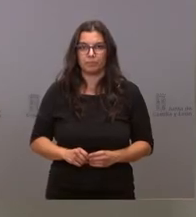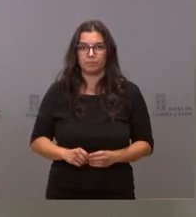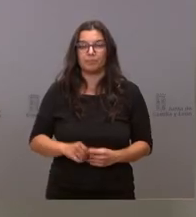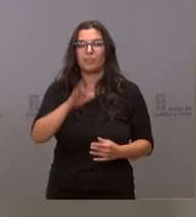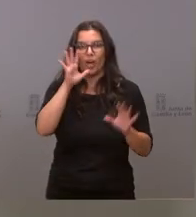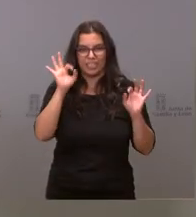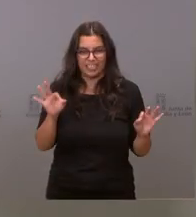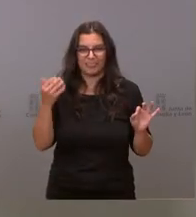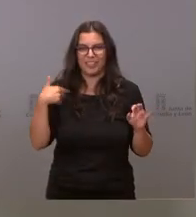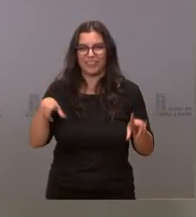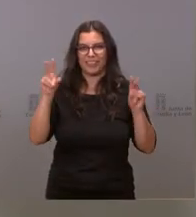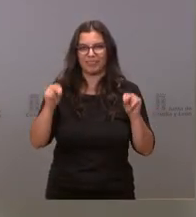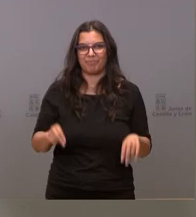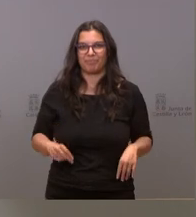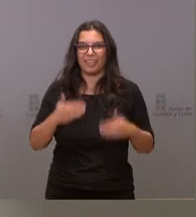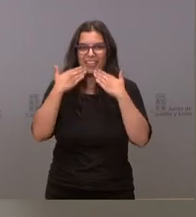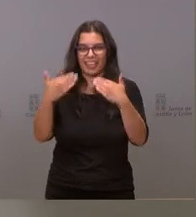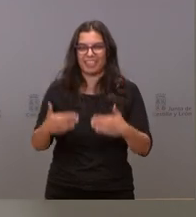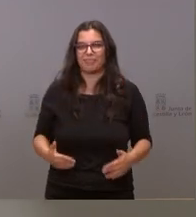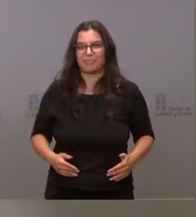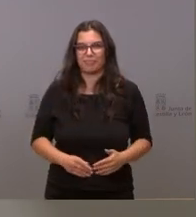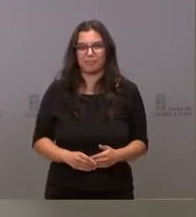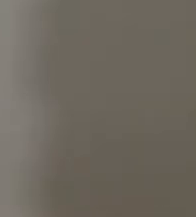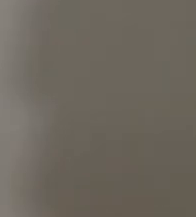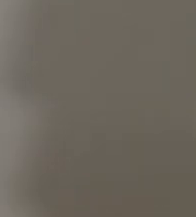ahora sí ya es todo muchas gracias gracias